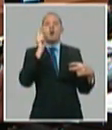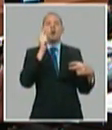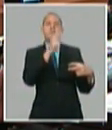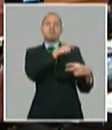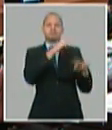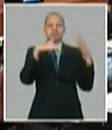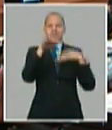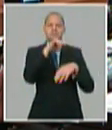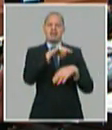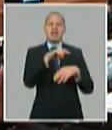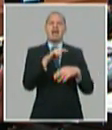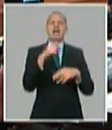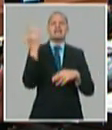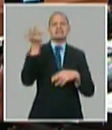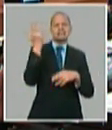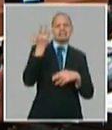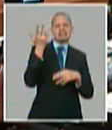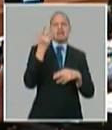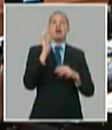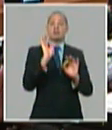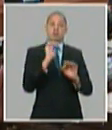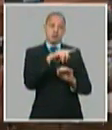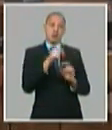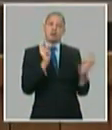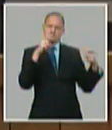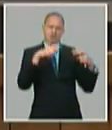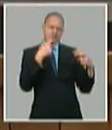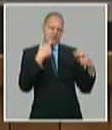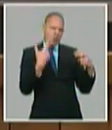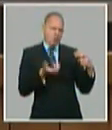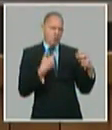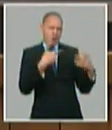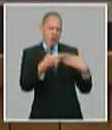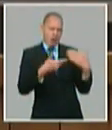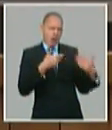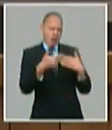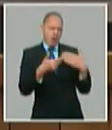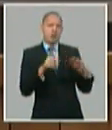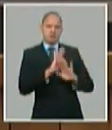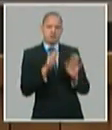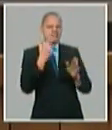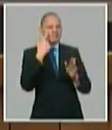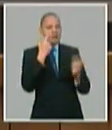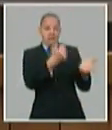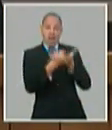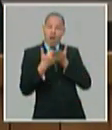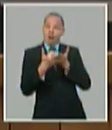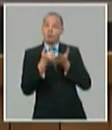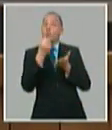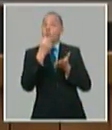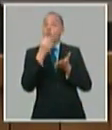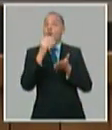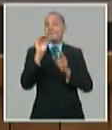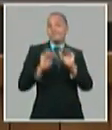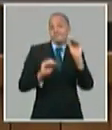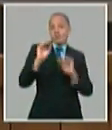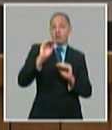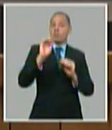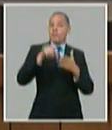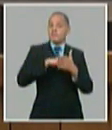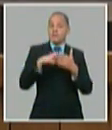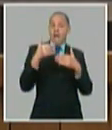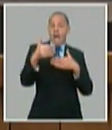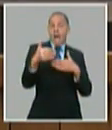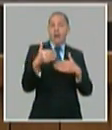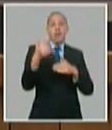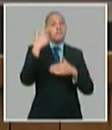ambiente hemos buscado los recálculos lo que tenemos que hacer en el plan y el presupuesto y estaríamos moviéndonos en el entorno de